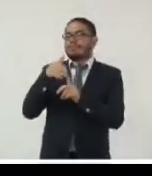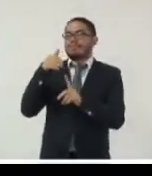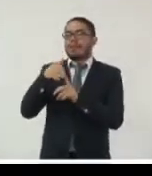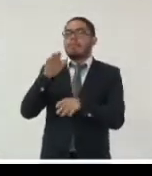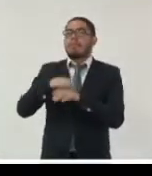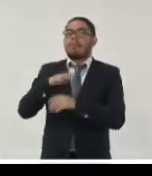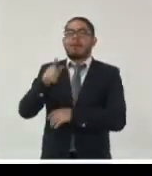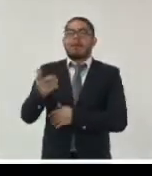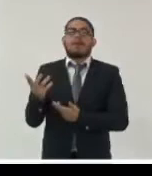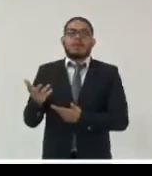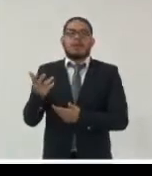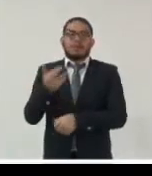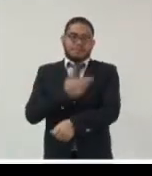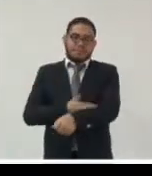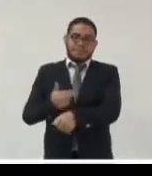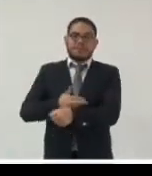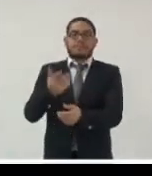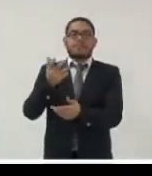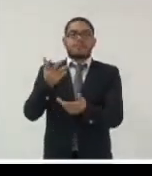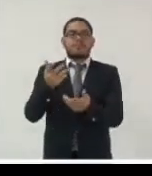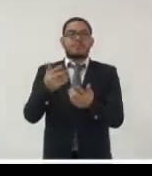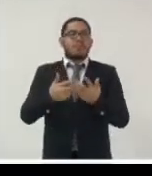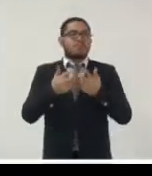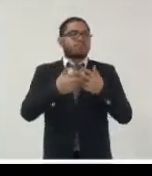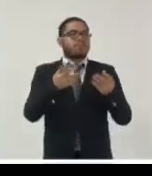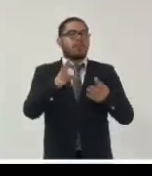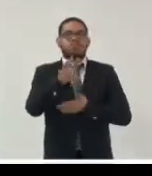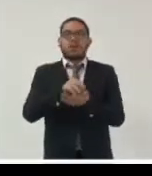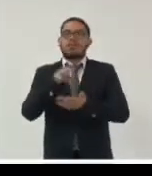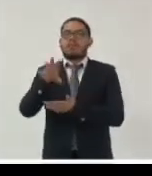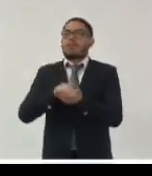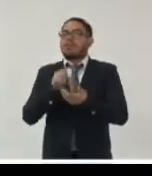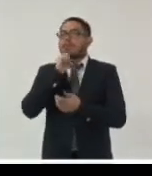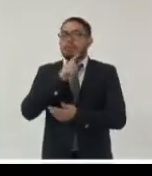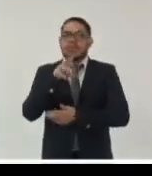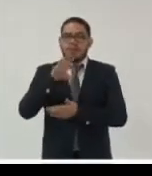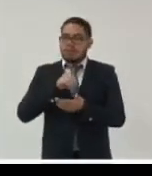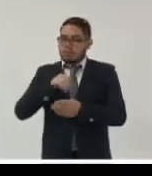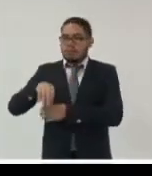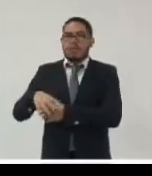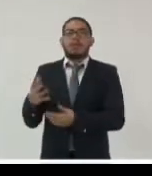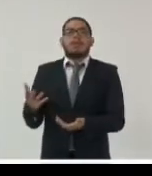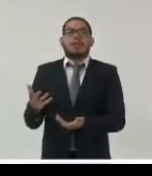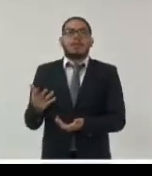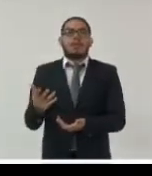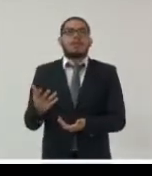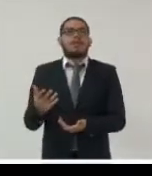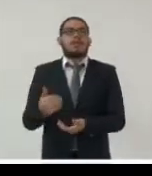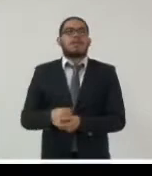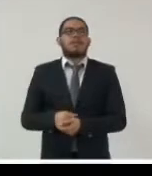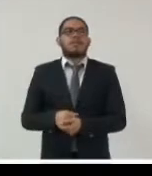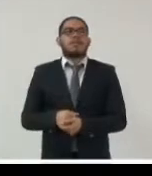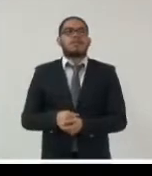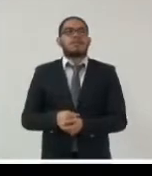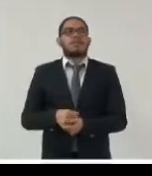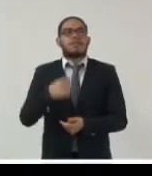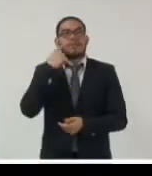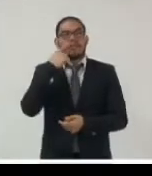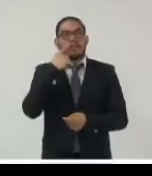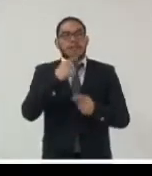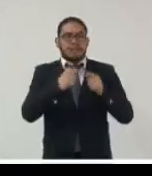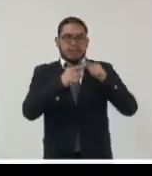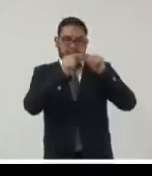gestión a la producción de documentos producción tramitación miren esta línea del tiempo